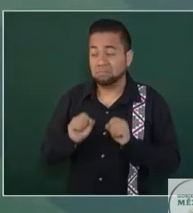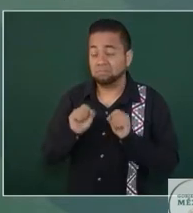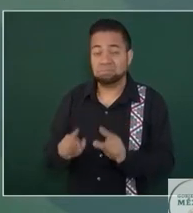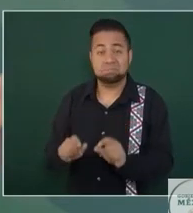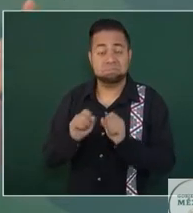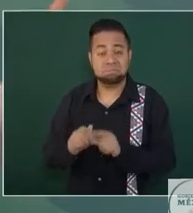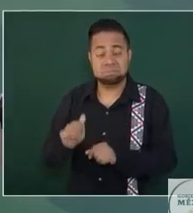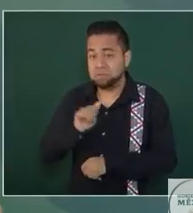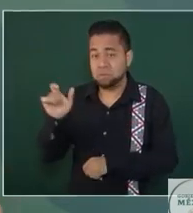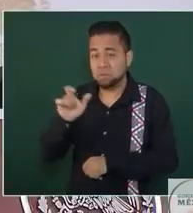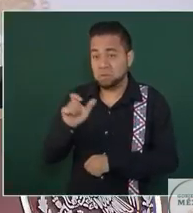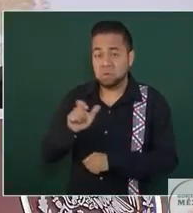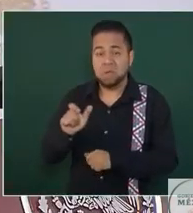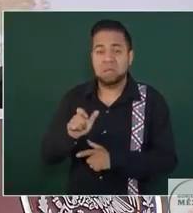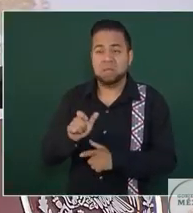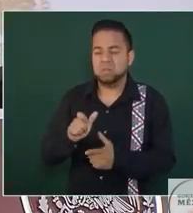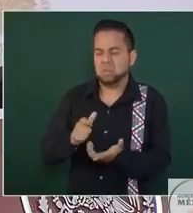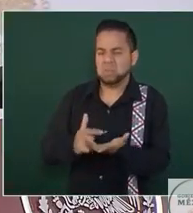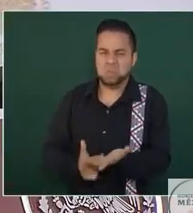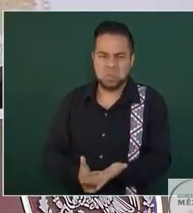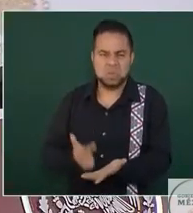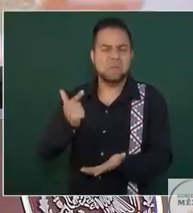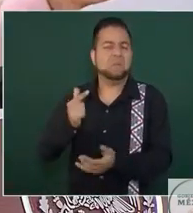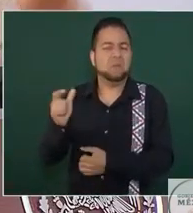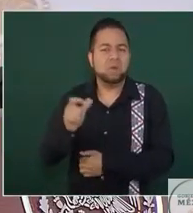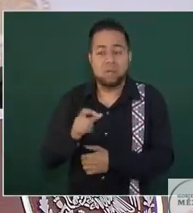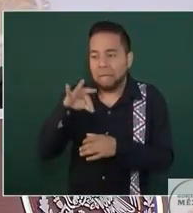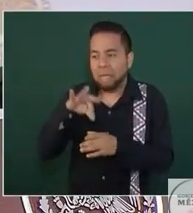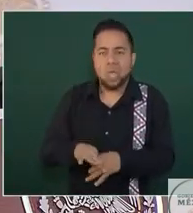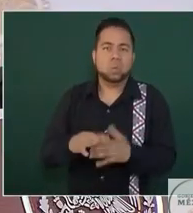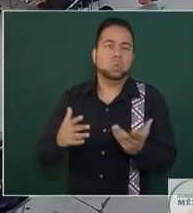agrava o se profundiza cuando hay elecciones.